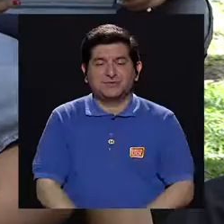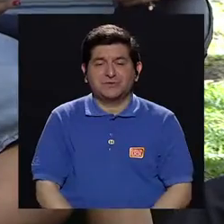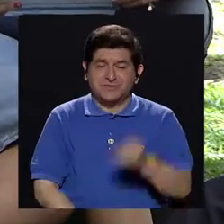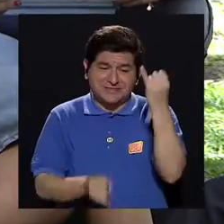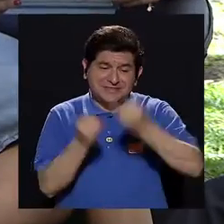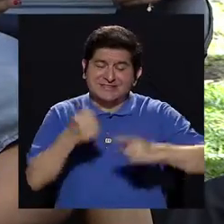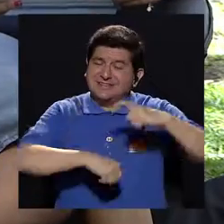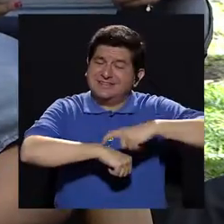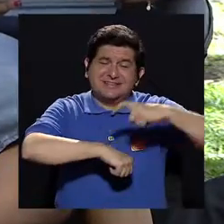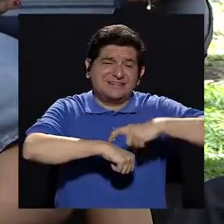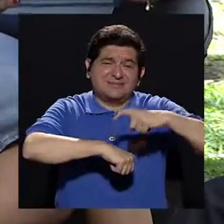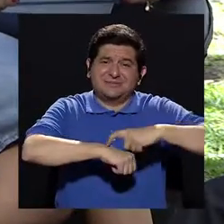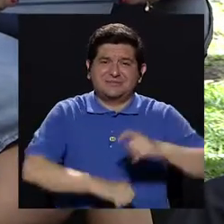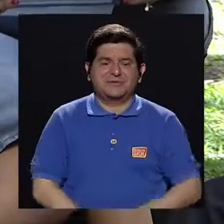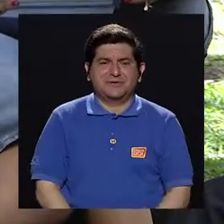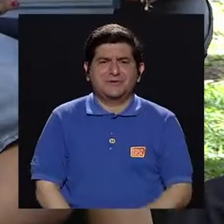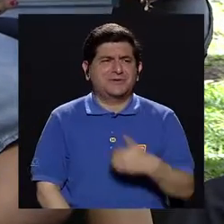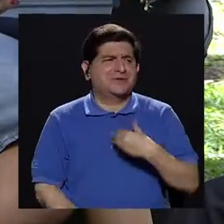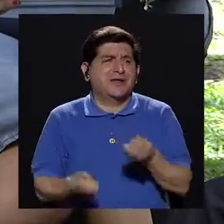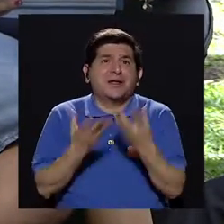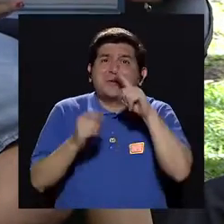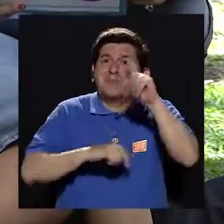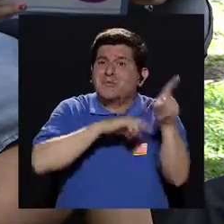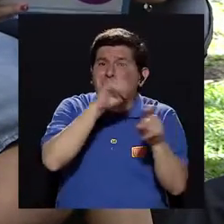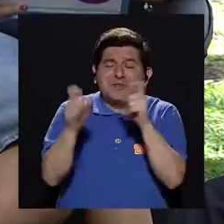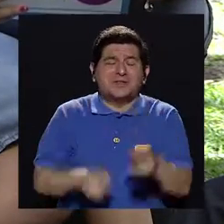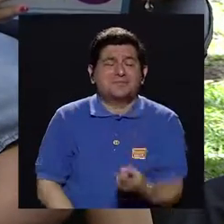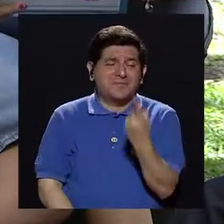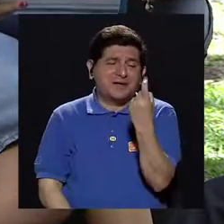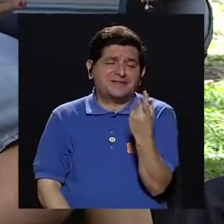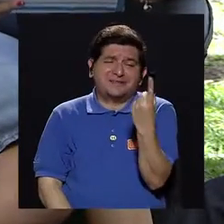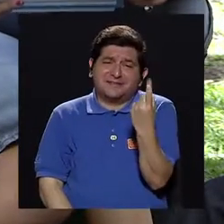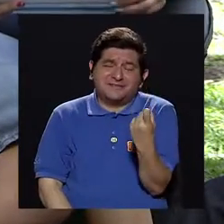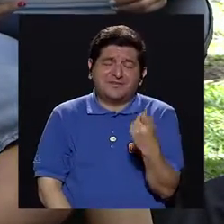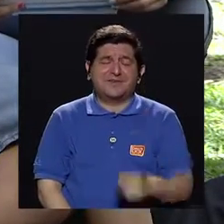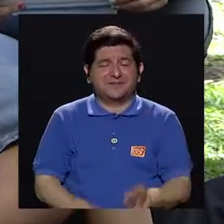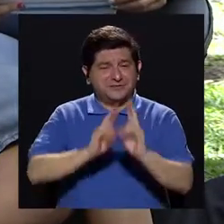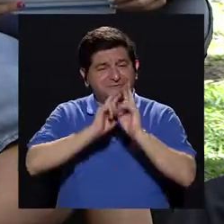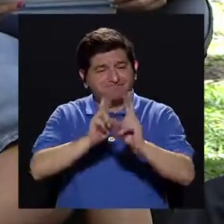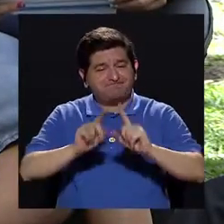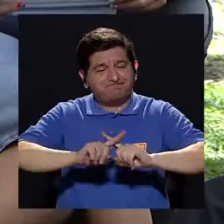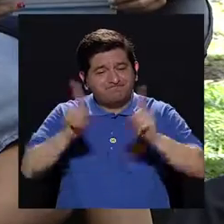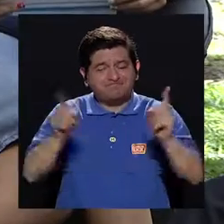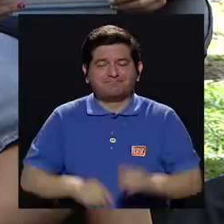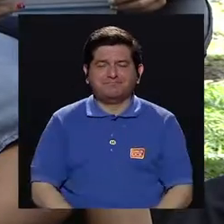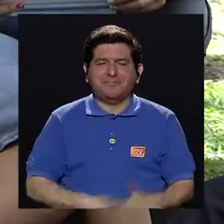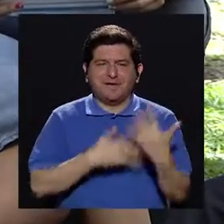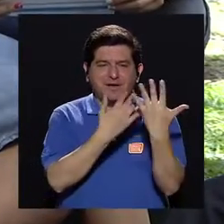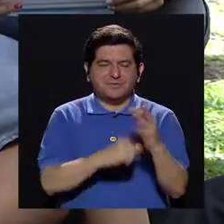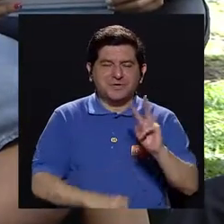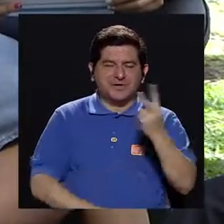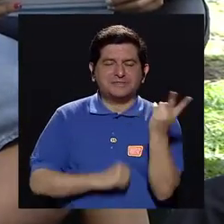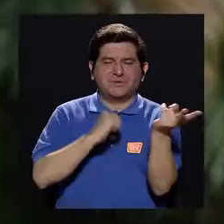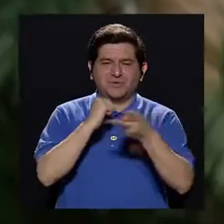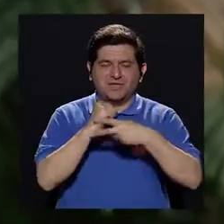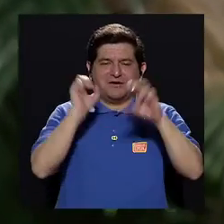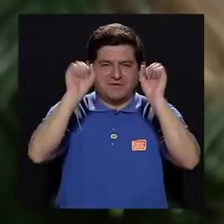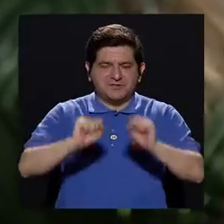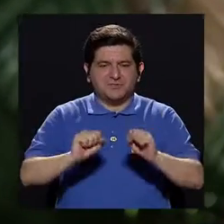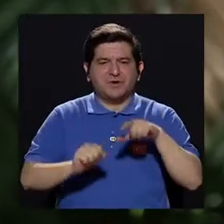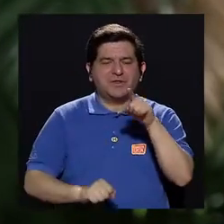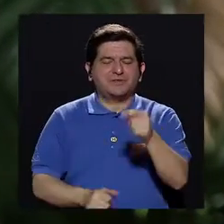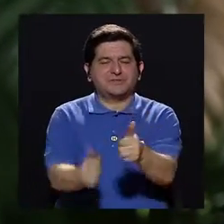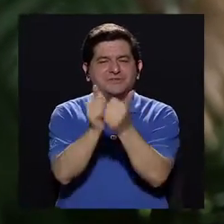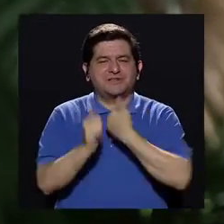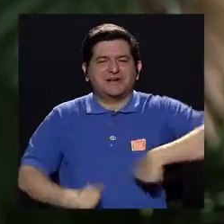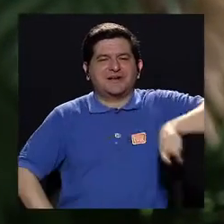el tiempo. Tenemos todavía muchísimas preguntas que se nos quedan por acá. Pero bueno, esperamos que en una segunda ocasión les pueda